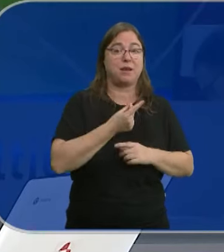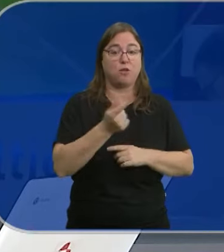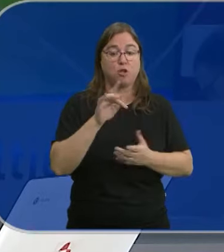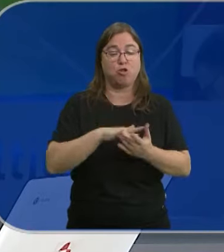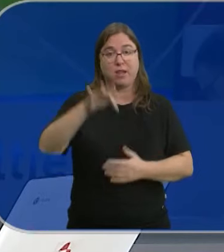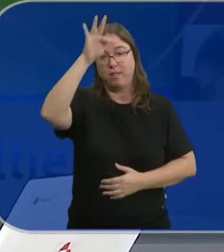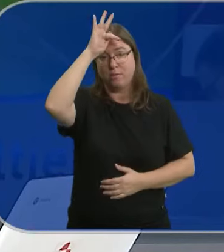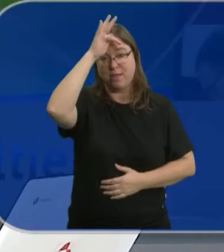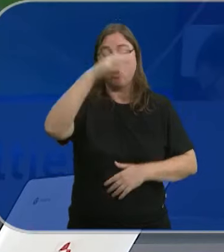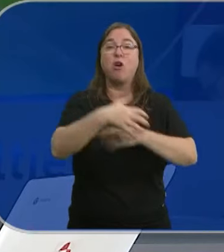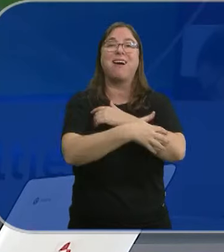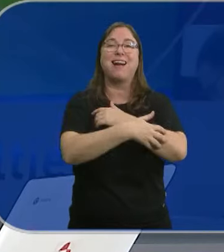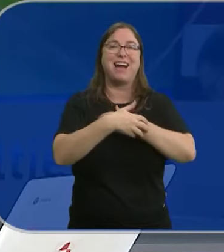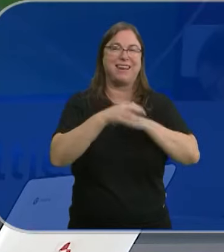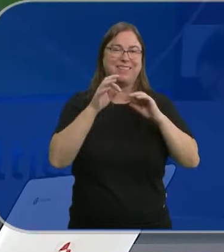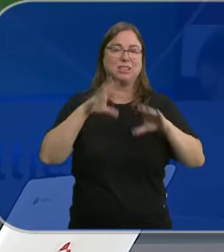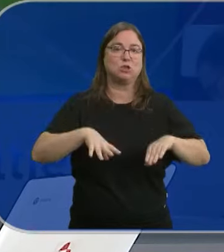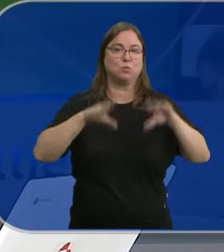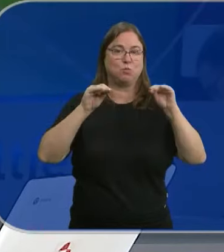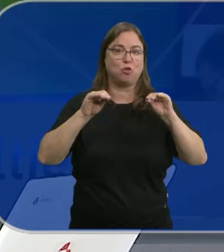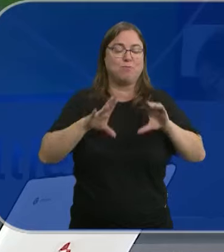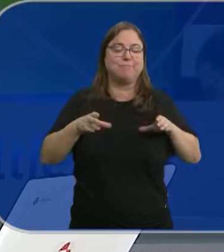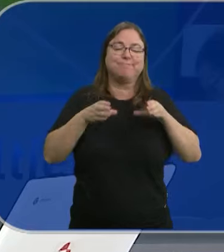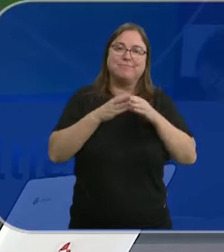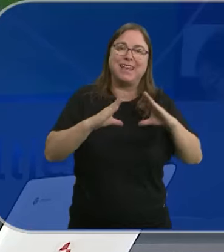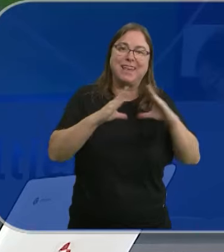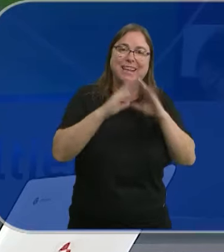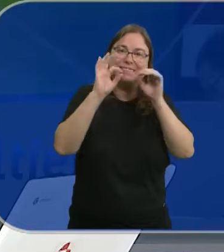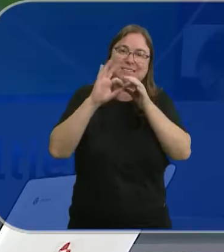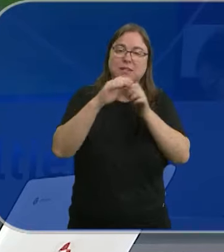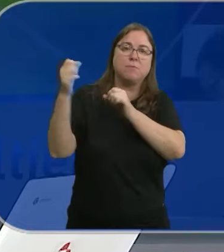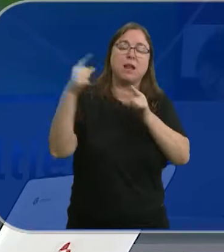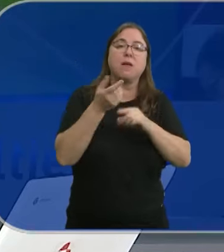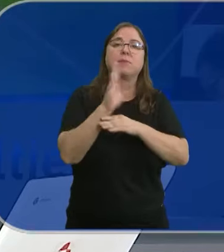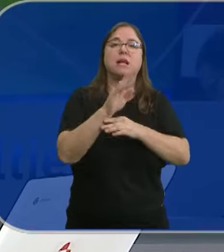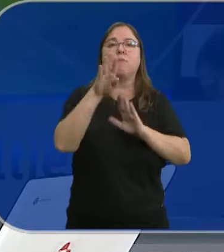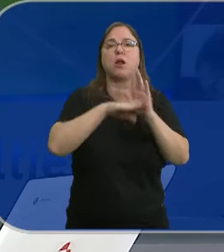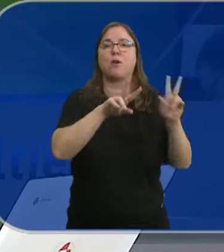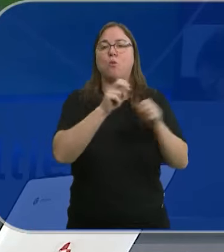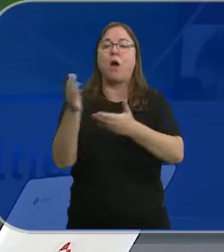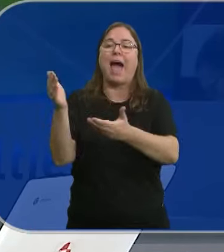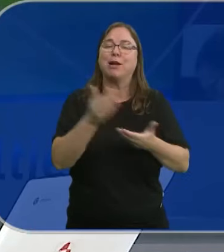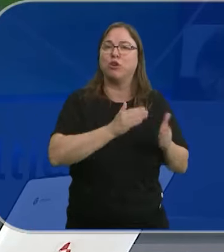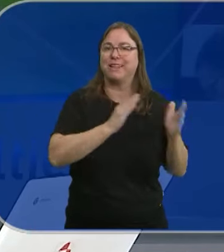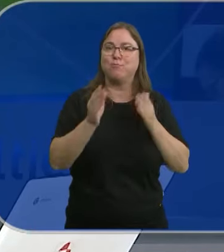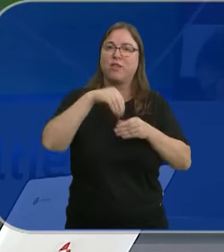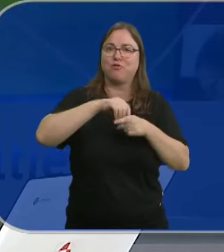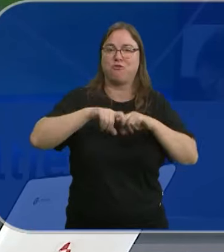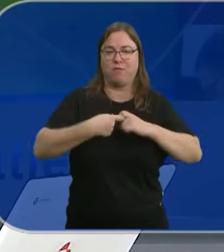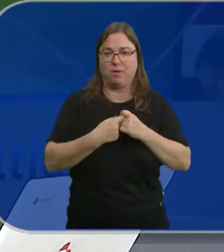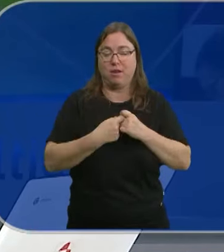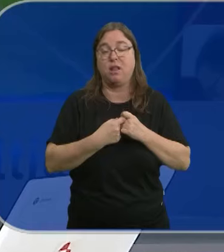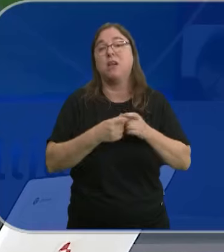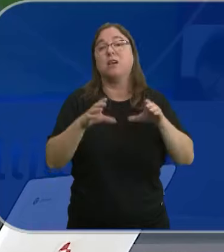a celebrar el domingo, Cáritas Diocesana de Burgos y la Pastoral de Migraciones, han presentado su nuevo programa de acogida temporal en familias,